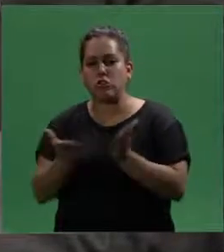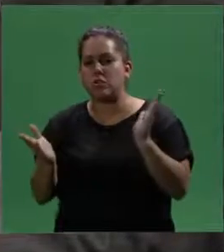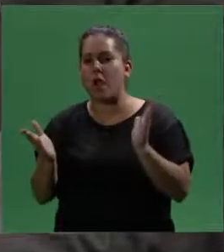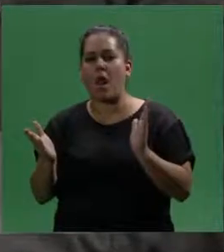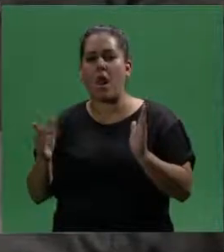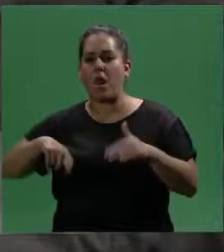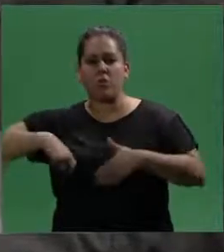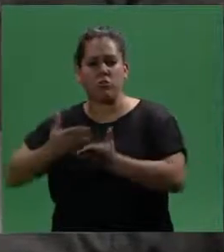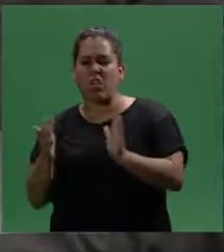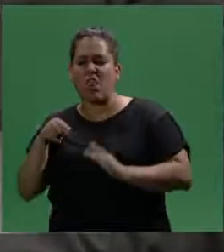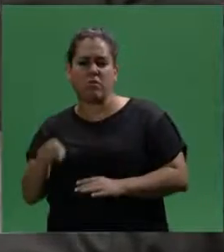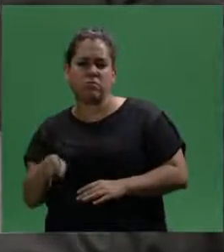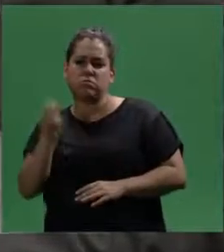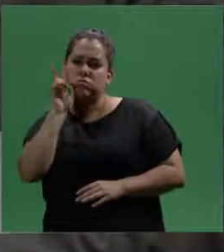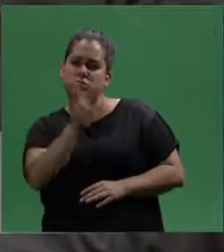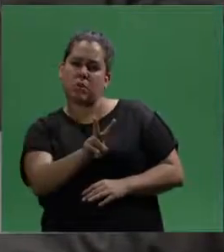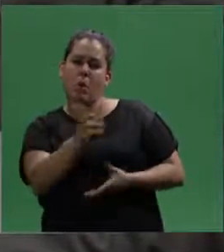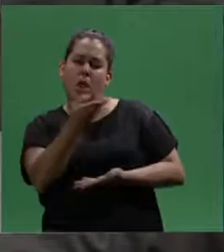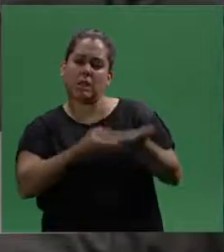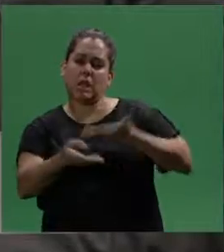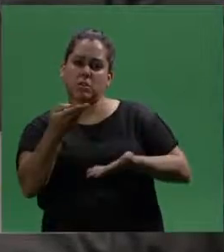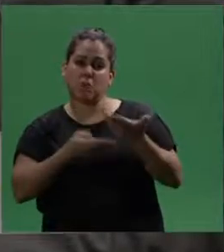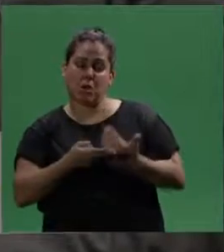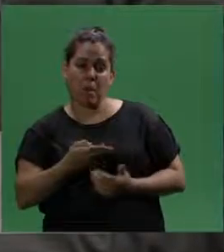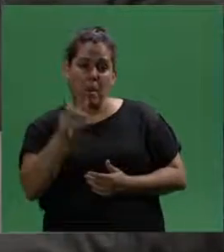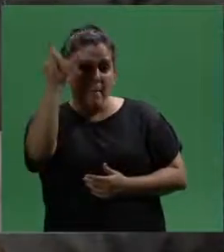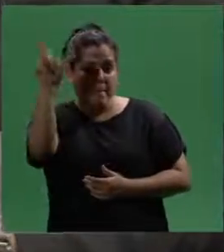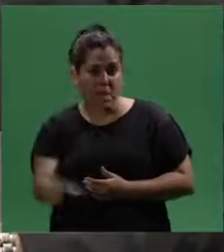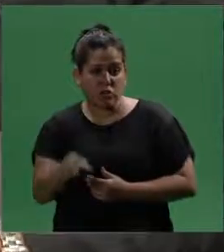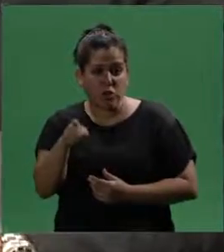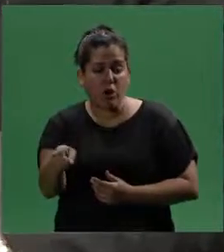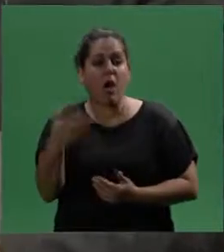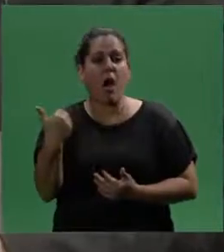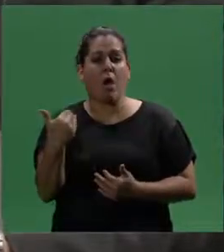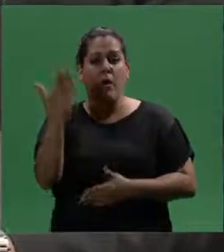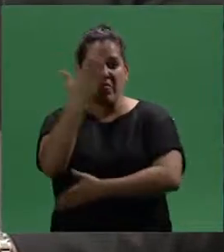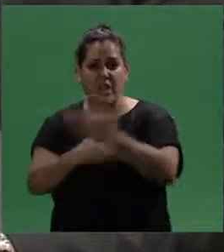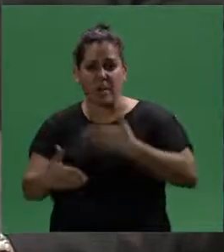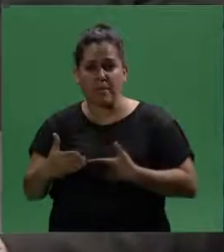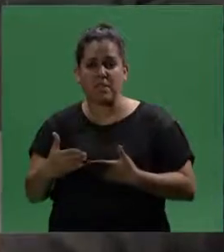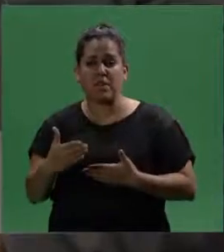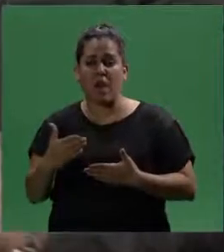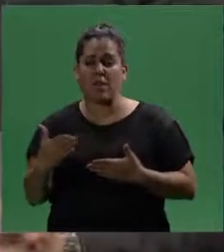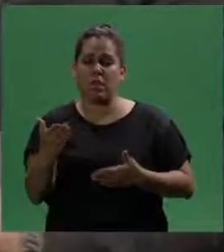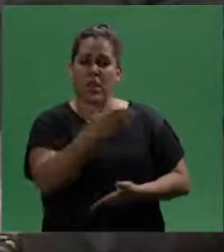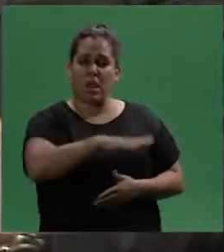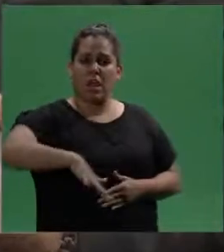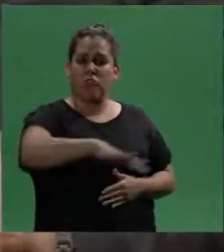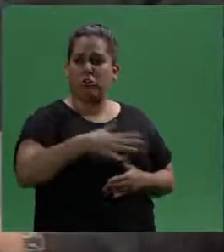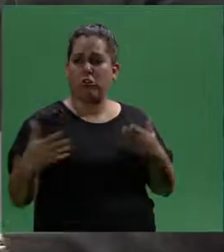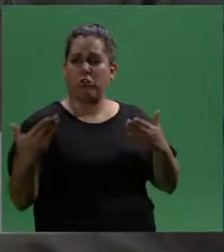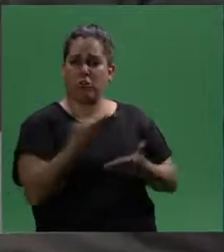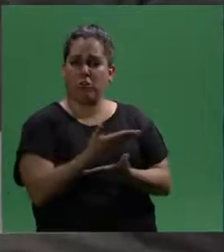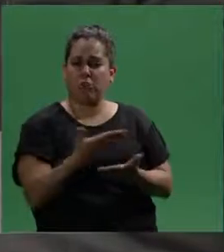que pone la mirada en la interacción que esa persona tiene por su discapacidad con el entorno. mundo y con el